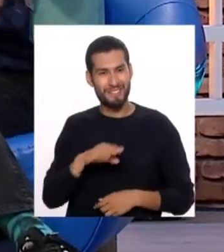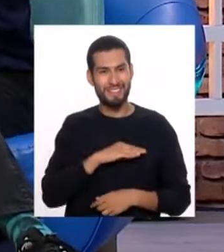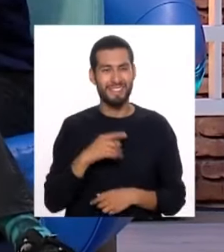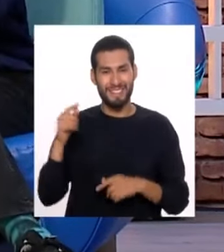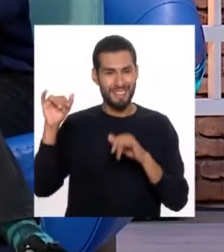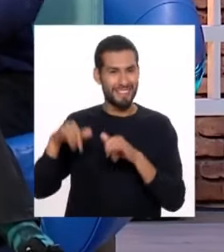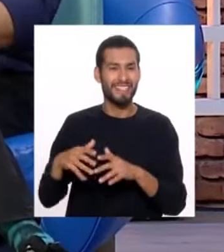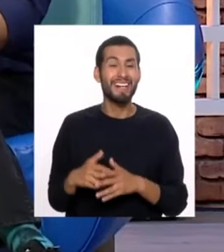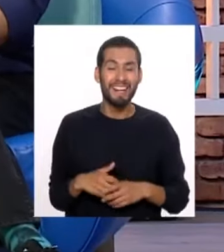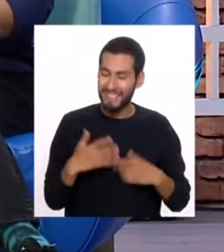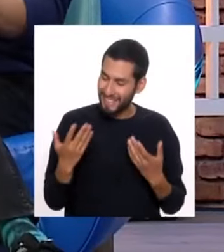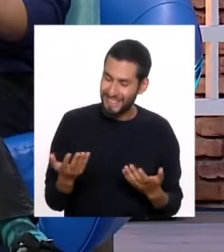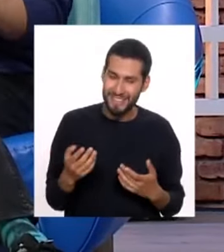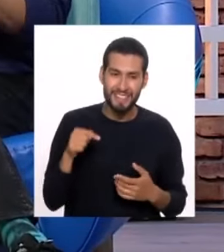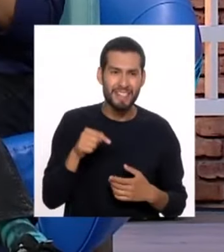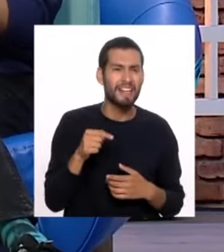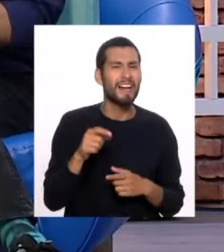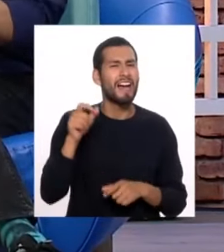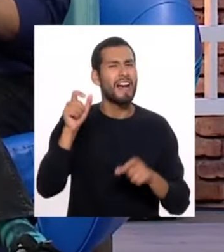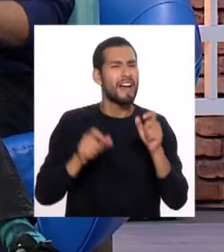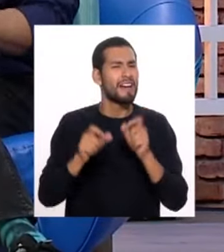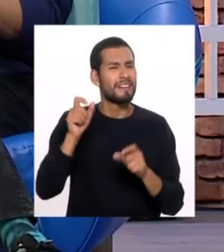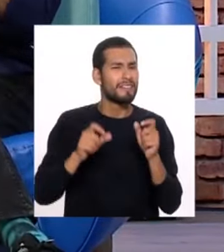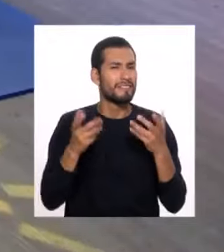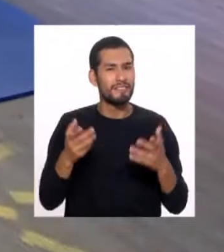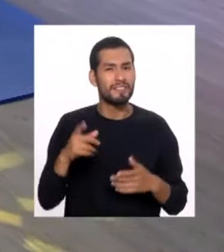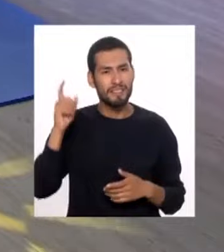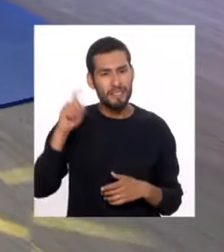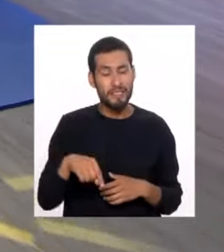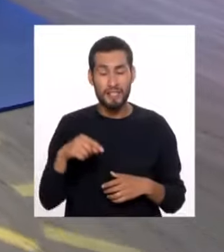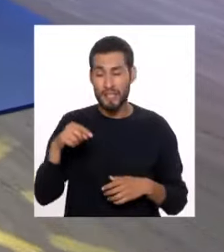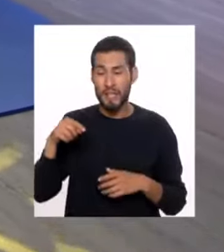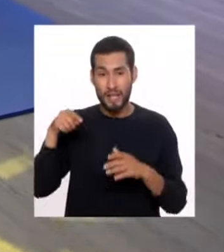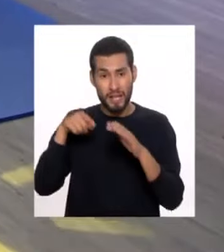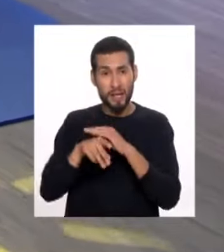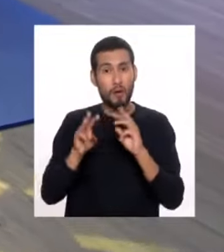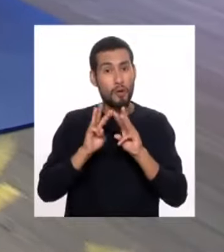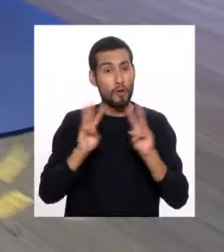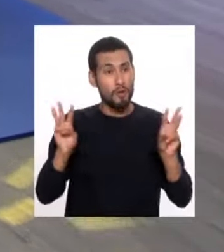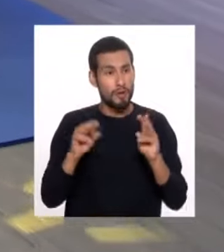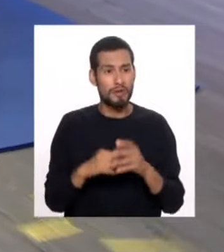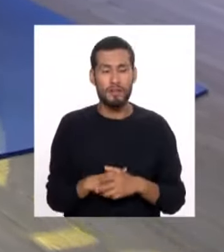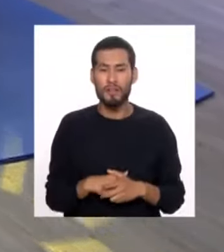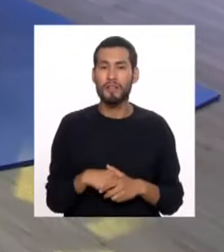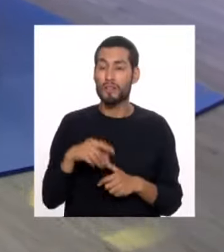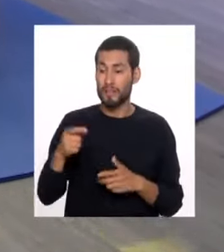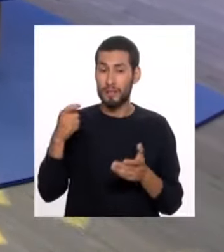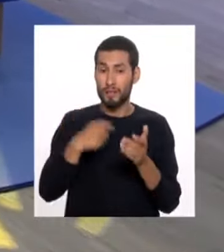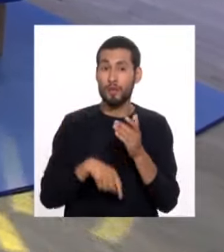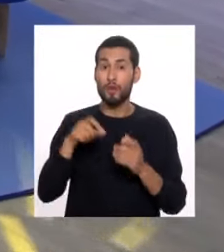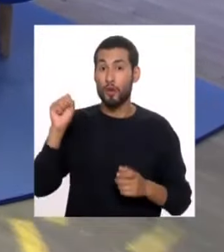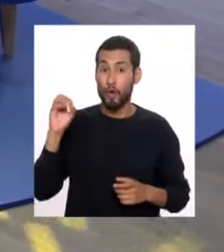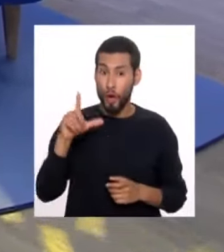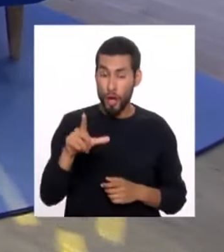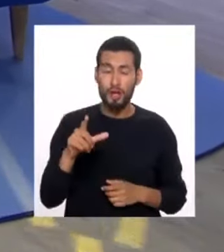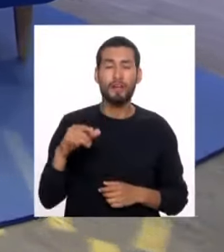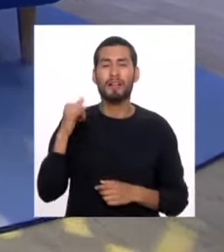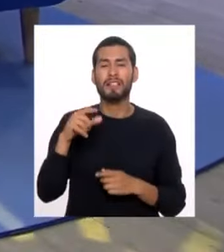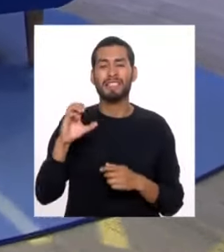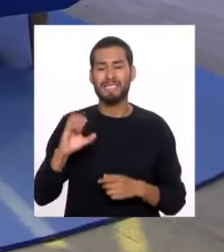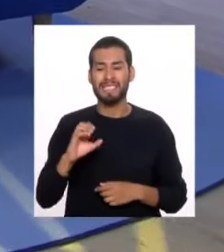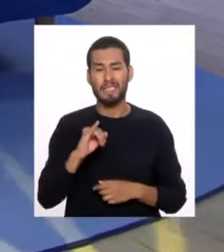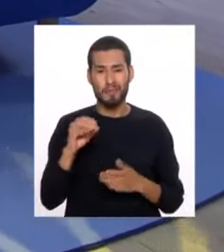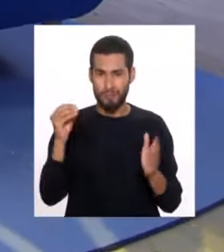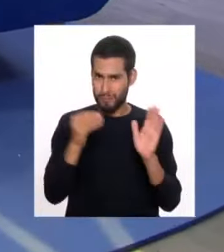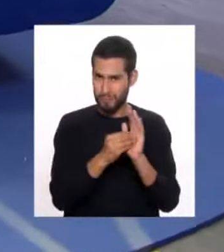a quedar acá. Ok. Entonces, la gente simplemente tiene que entrar a la página. Y entrar a su... Registrar su clave sol y registrar su CCI.